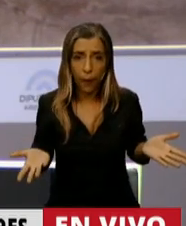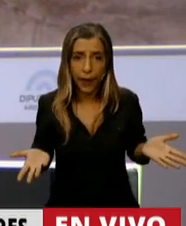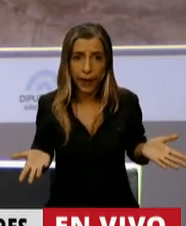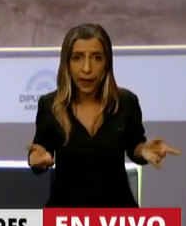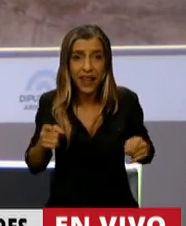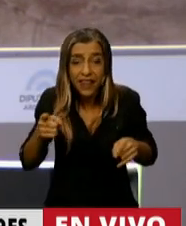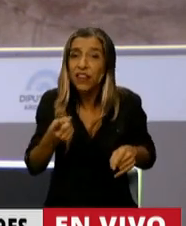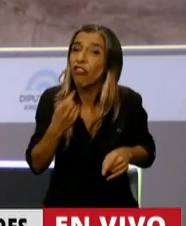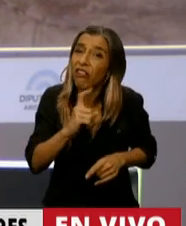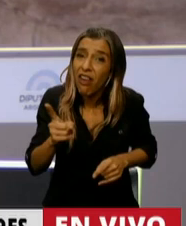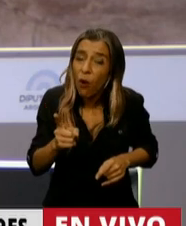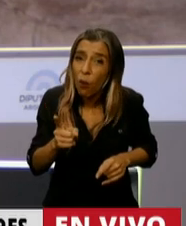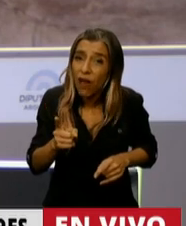dimensionaron.